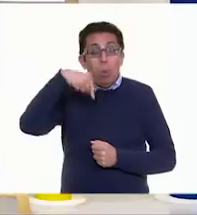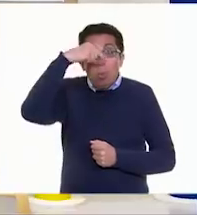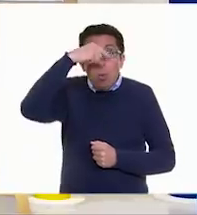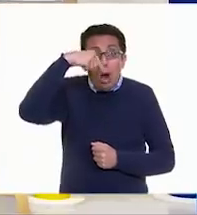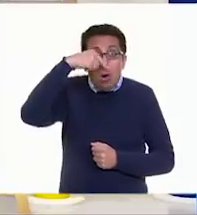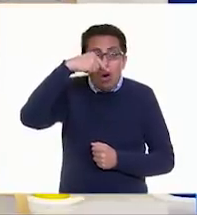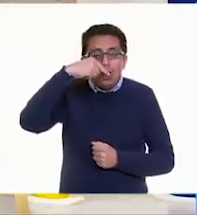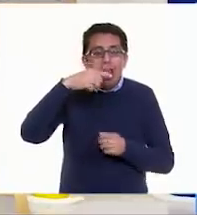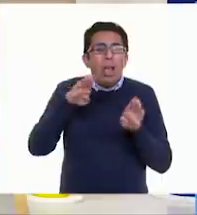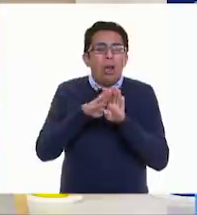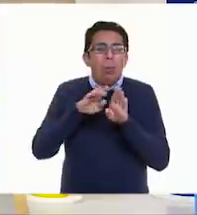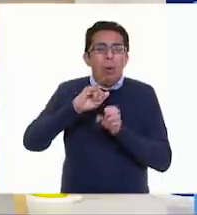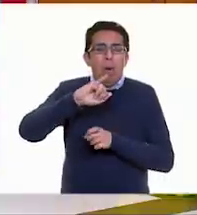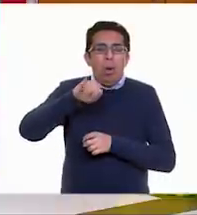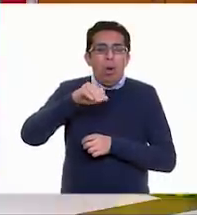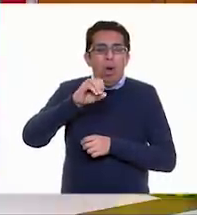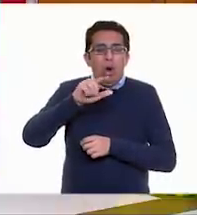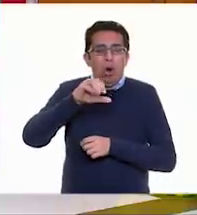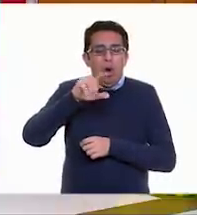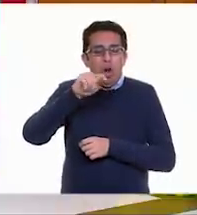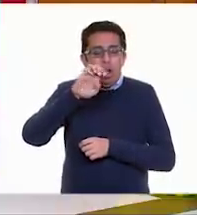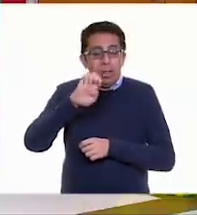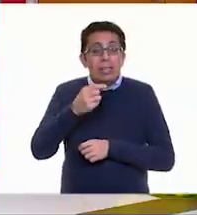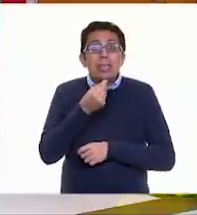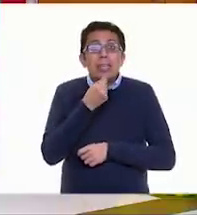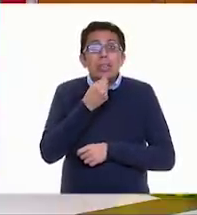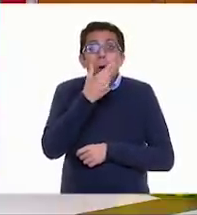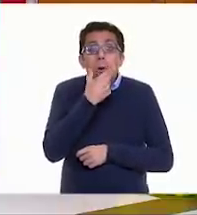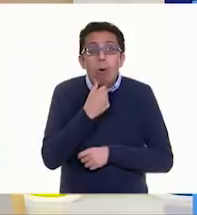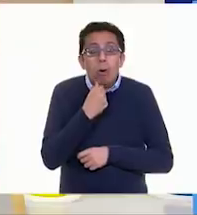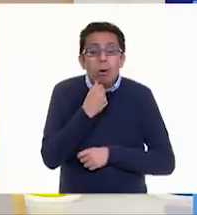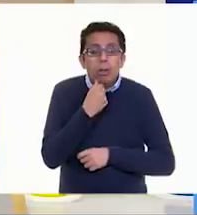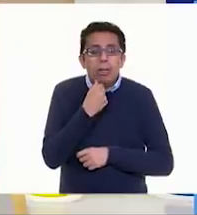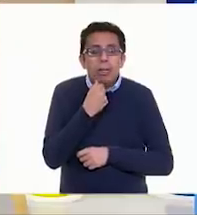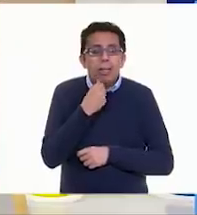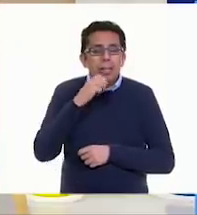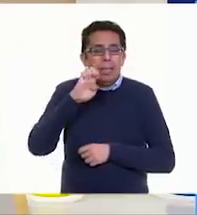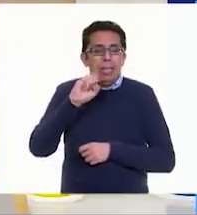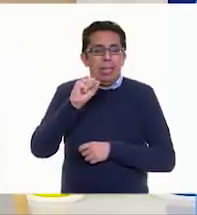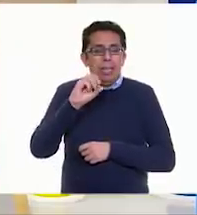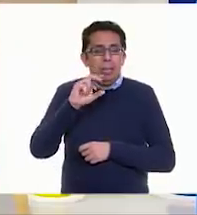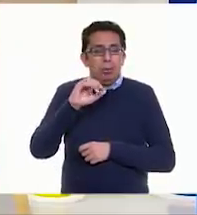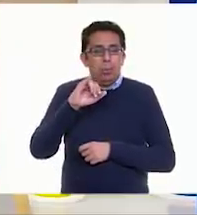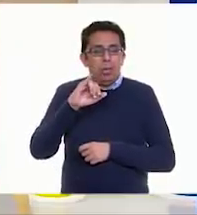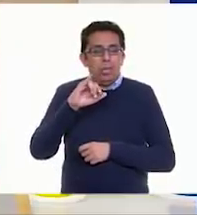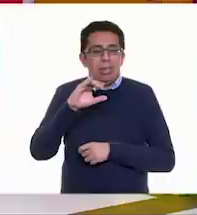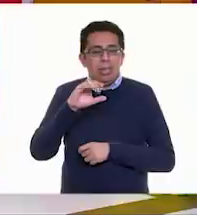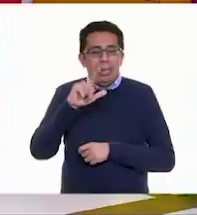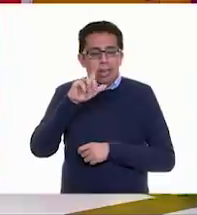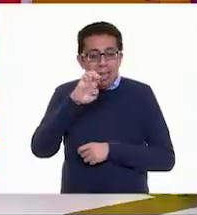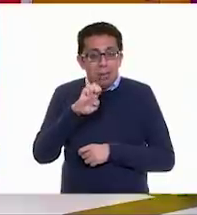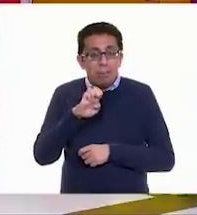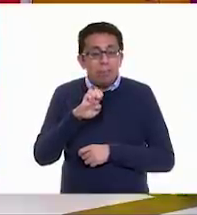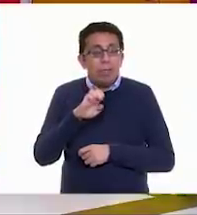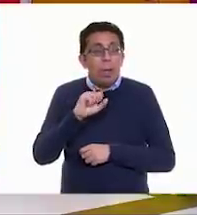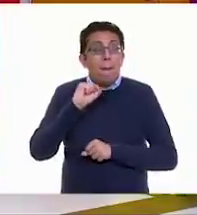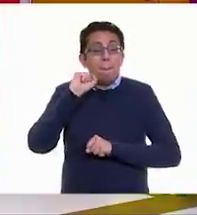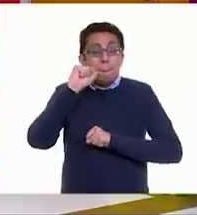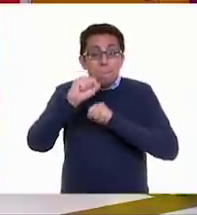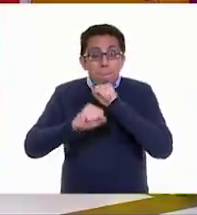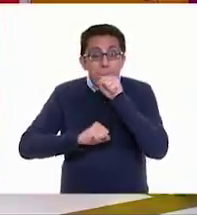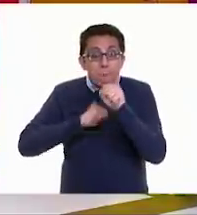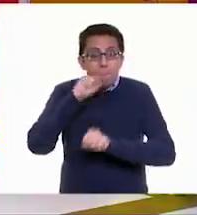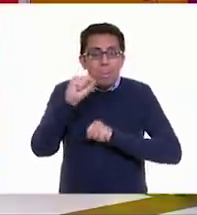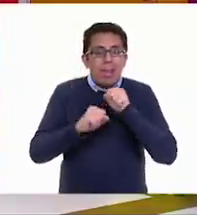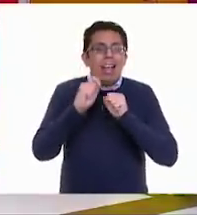Jolote. Niño. Con el escuincle. Dicla. En